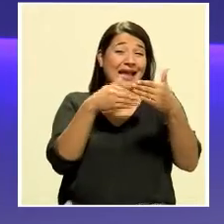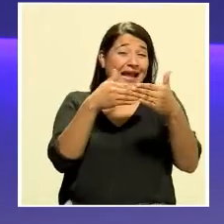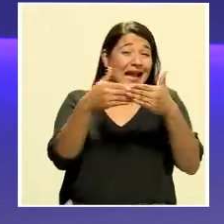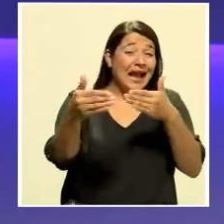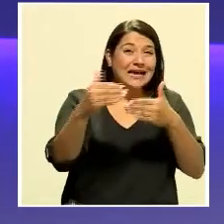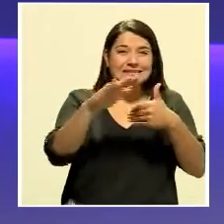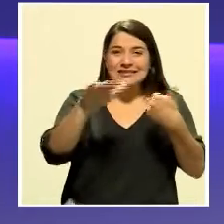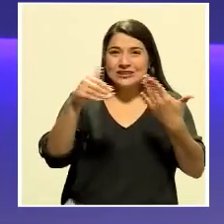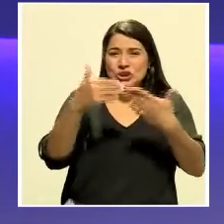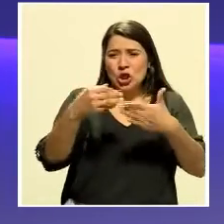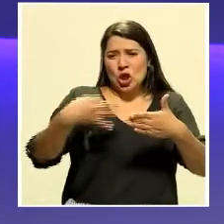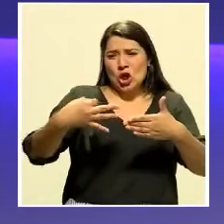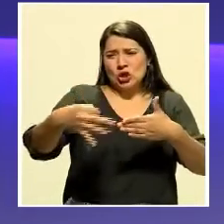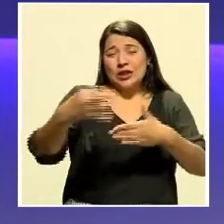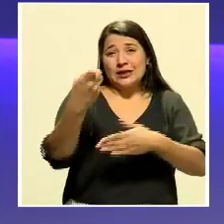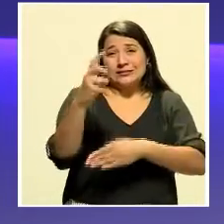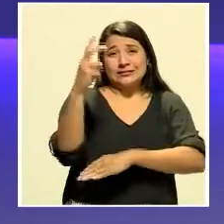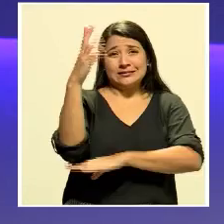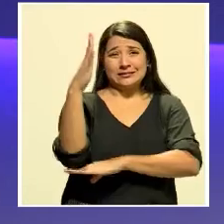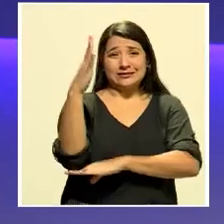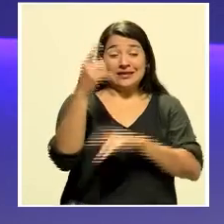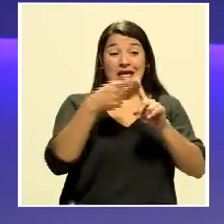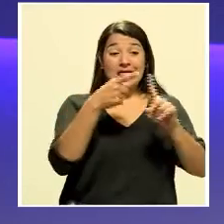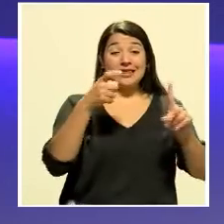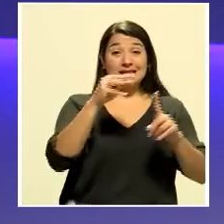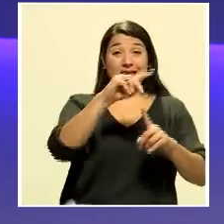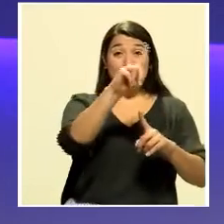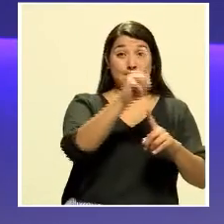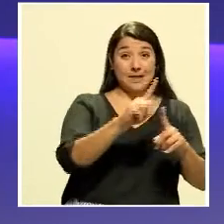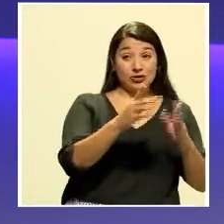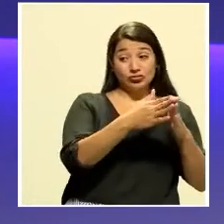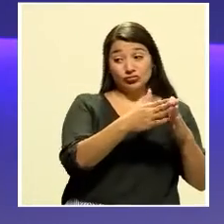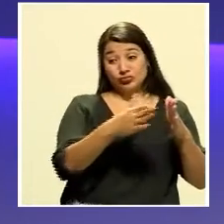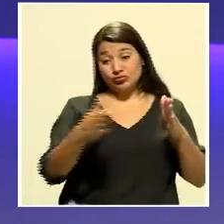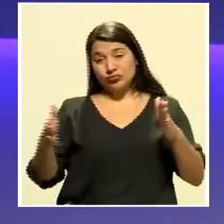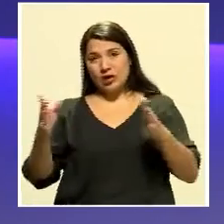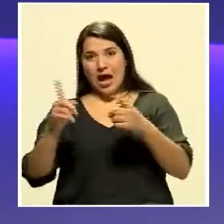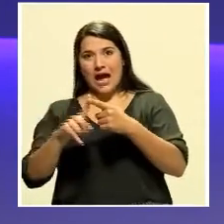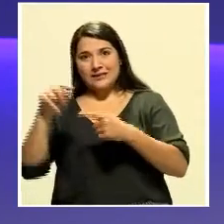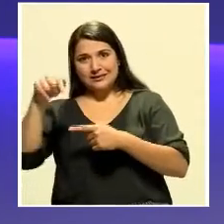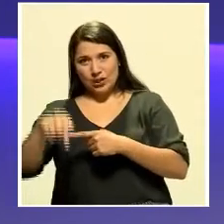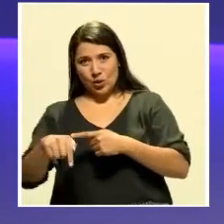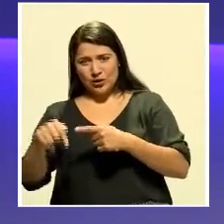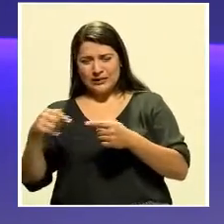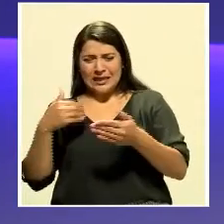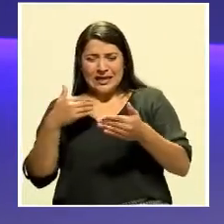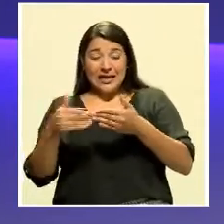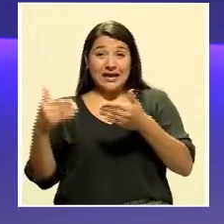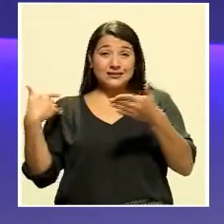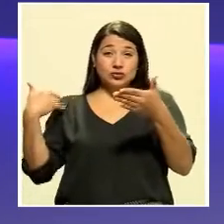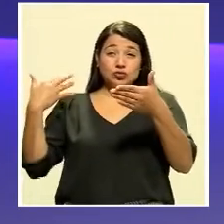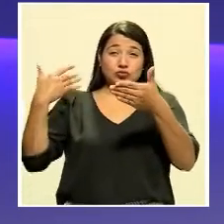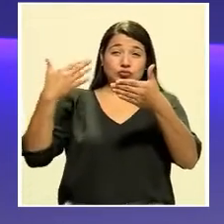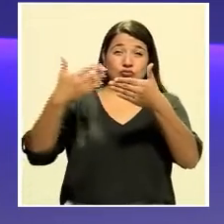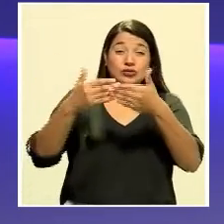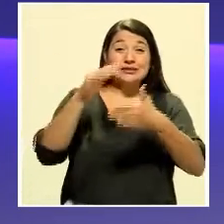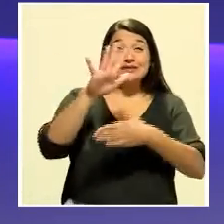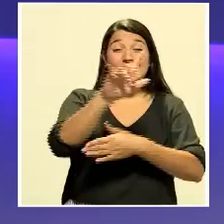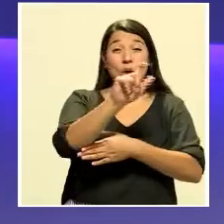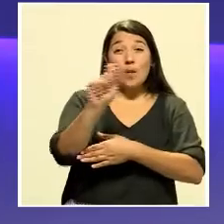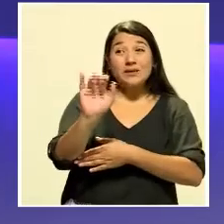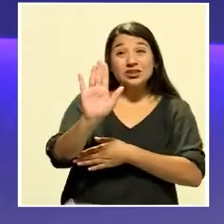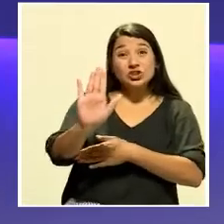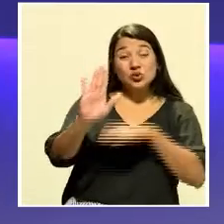mediodías, desde marzo hasta hoy. Durante casi cinco meses, sus reportes